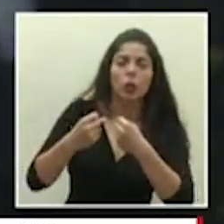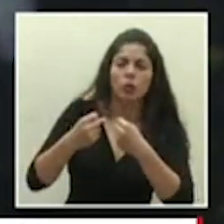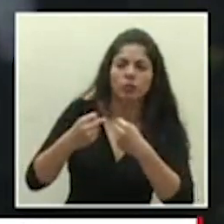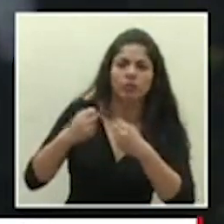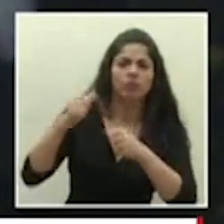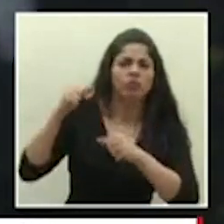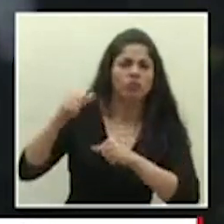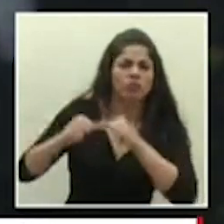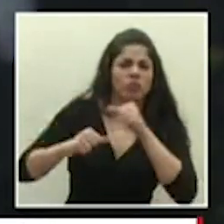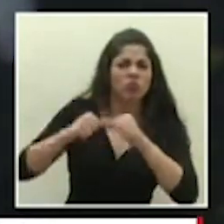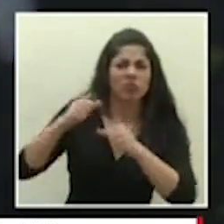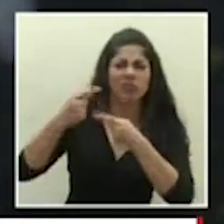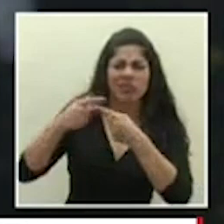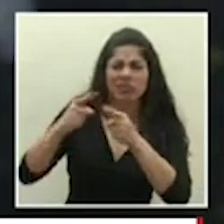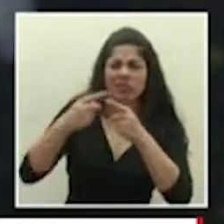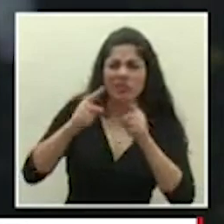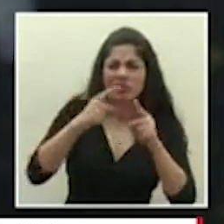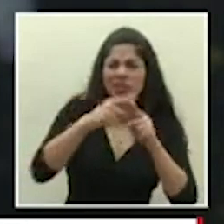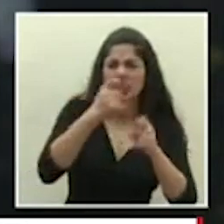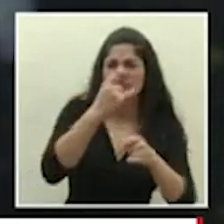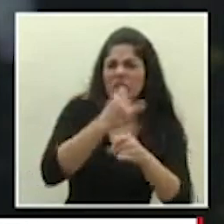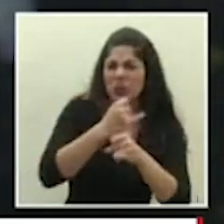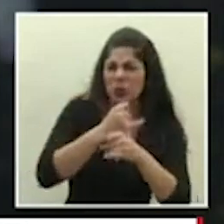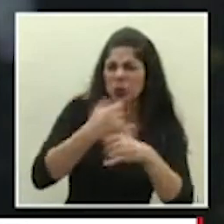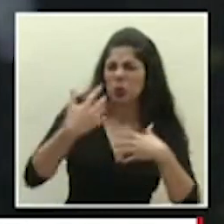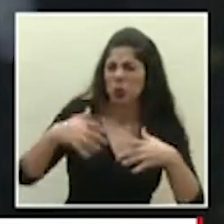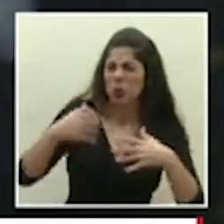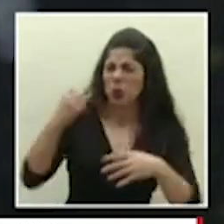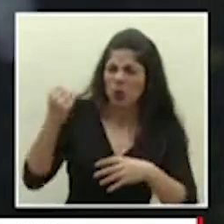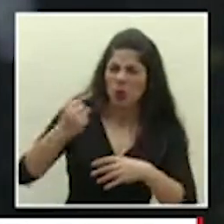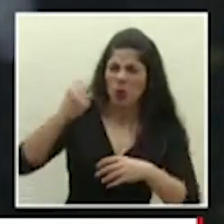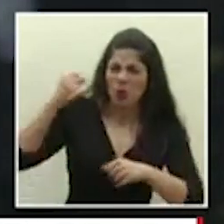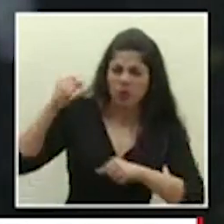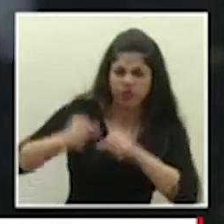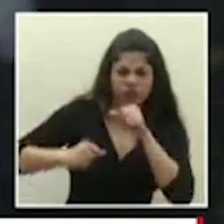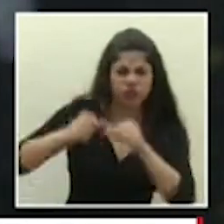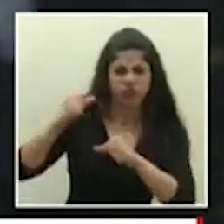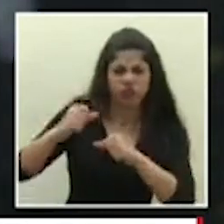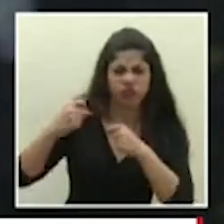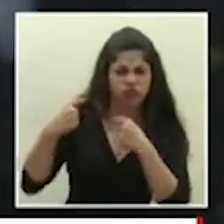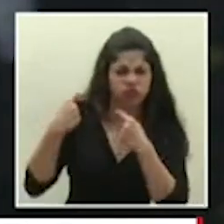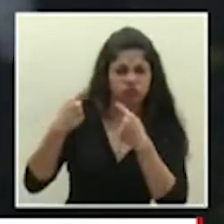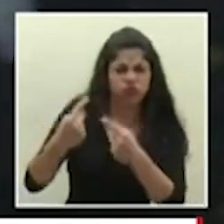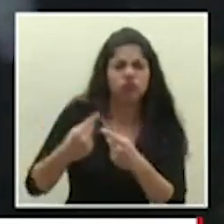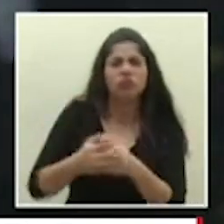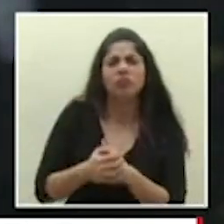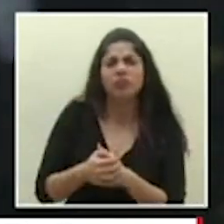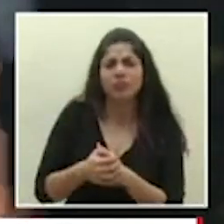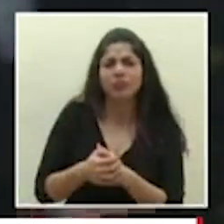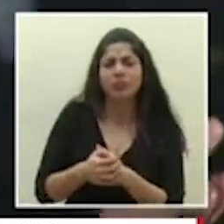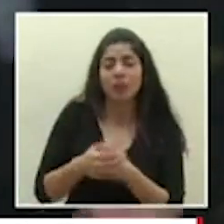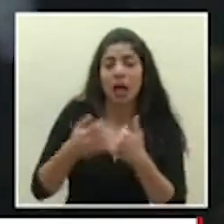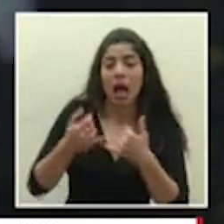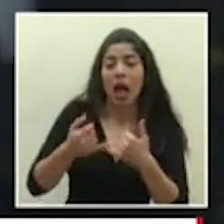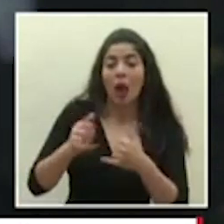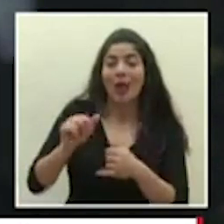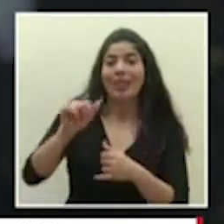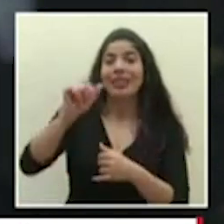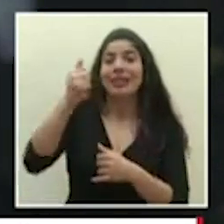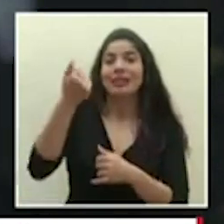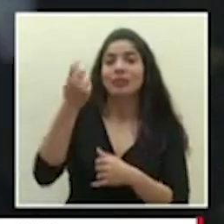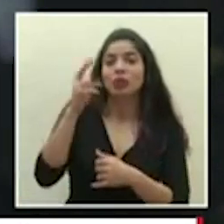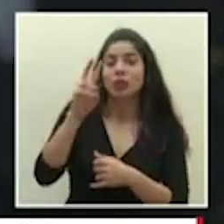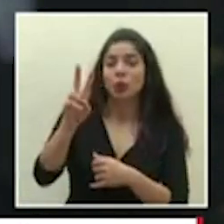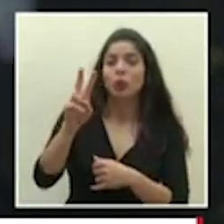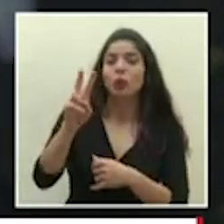interinstitucional titánico se podría resumir entramos a la decimosegunda semana